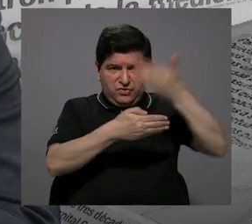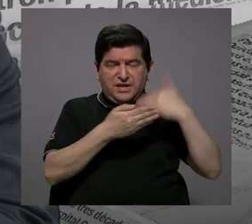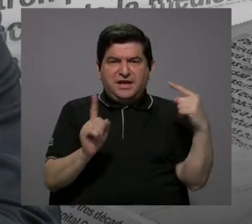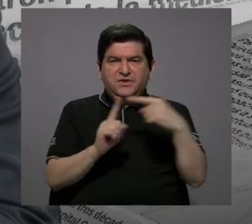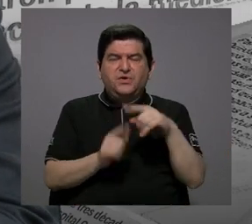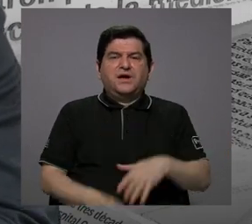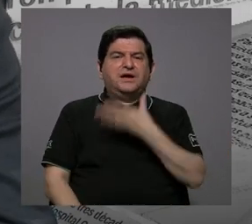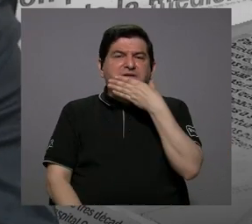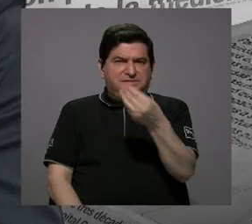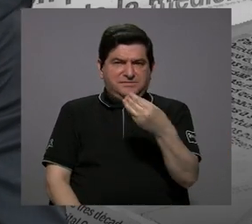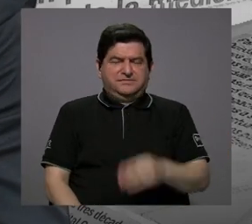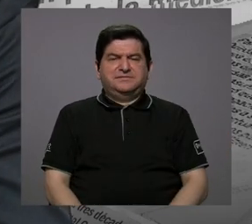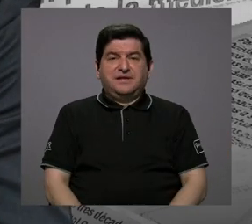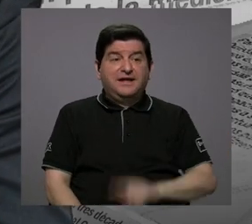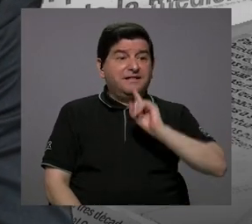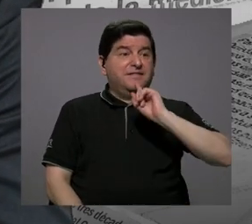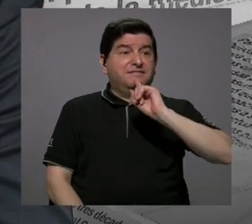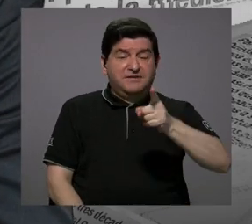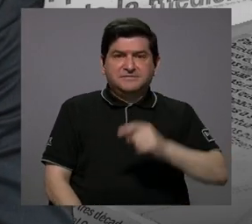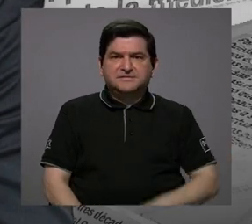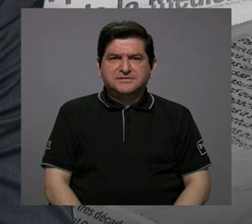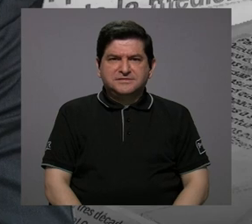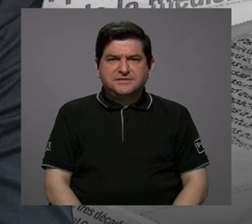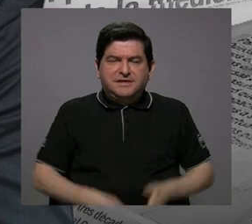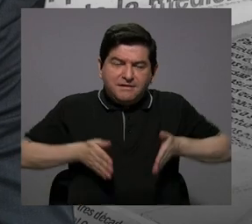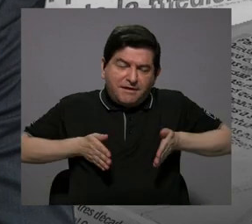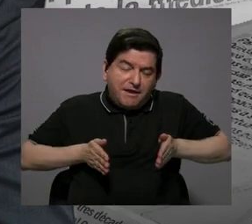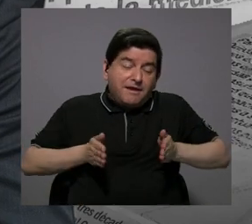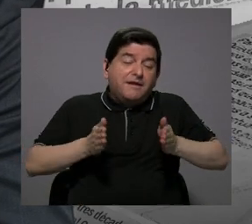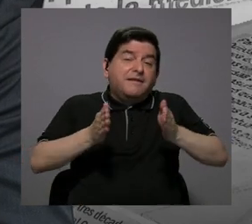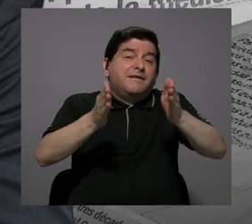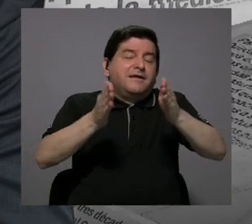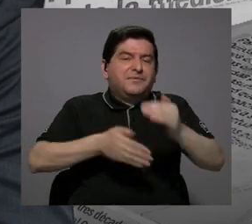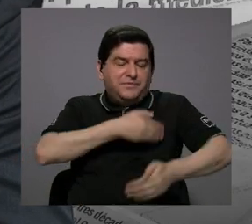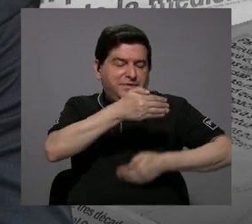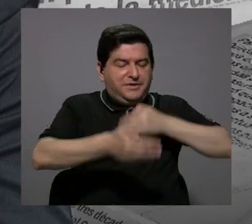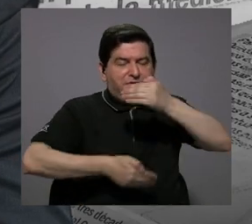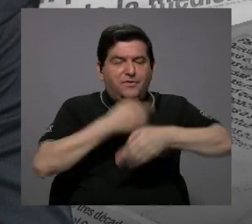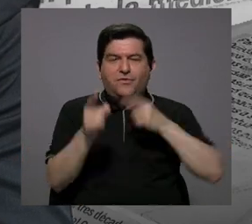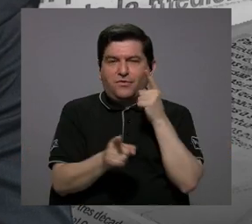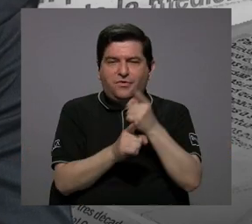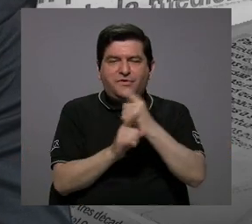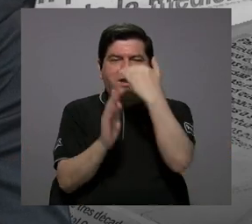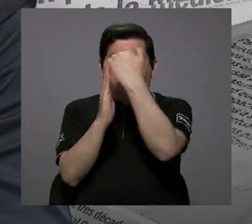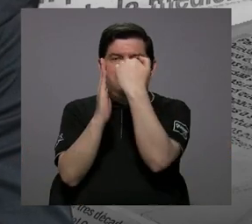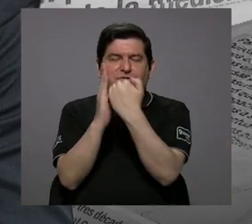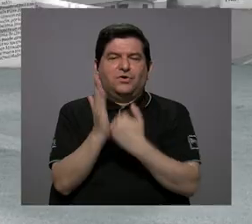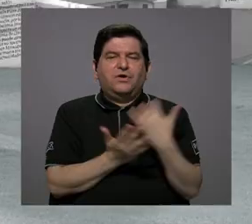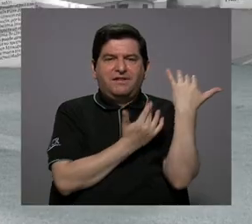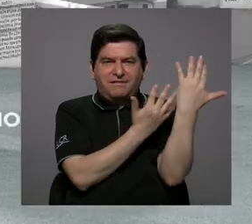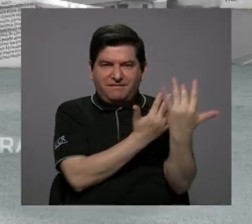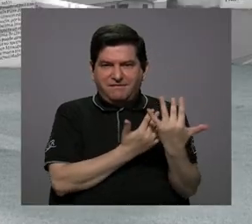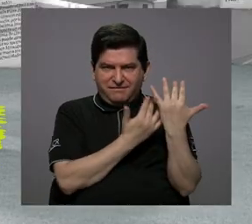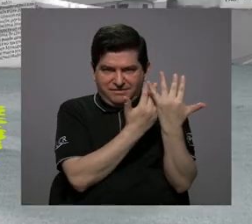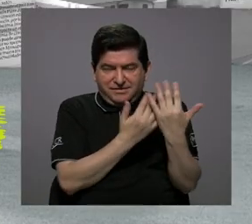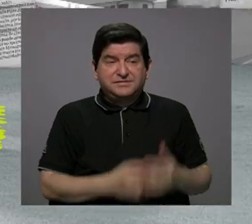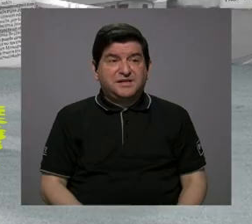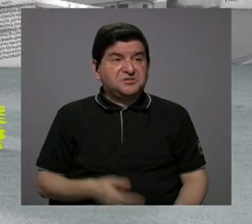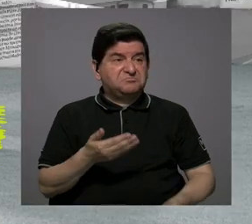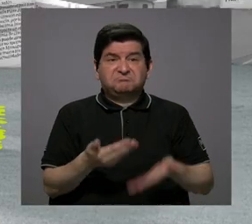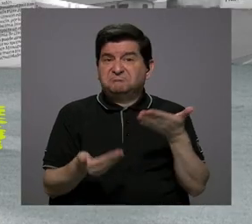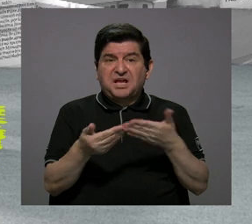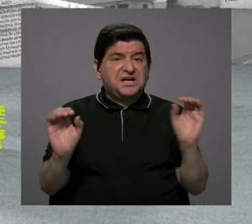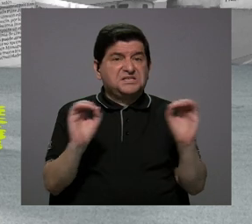diciembre que se anunció la ruta para gestionar adecuadamente las listas de espera, prácticamente